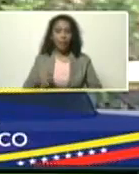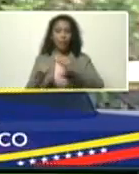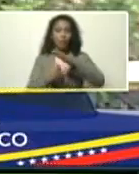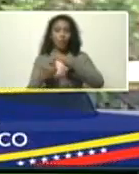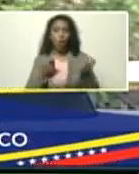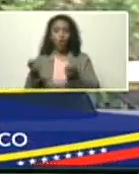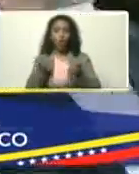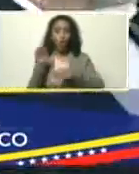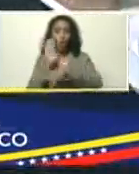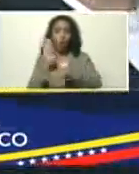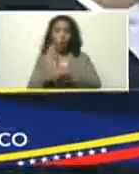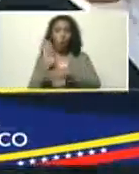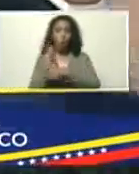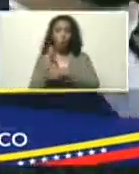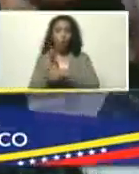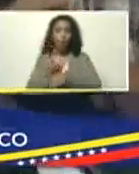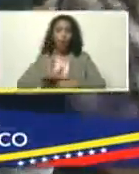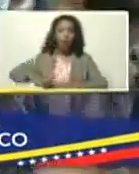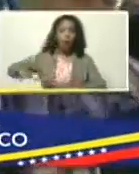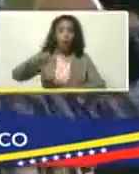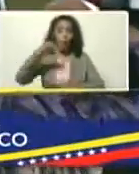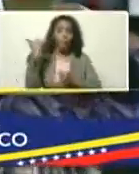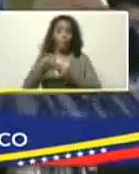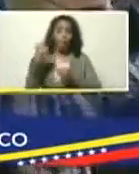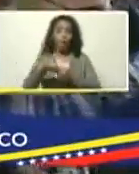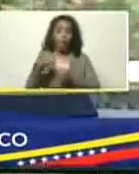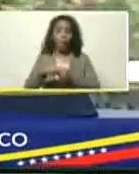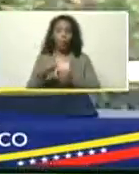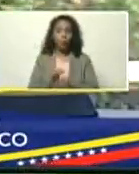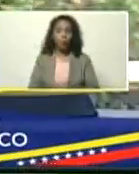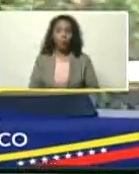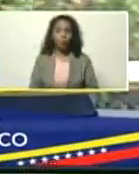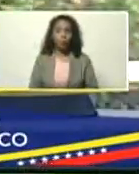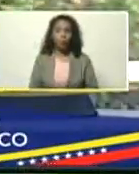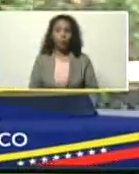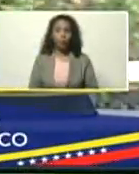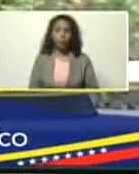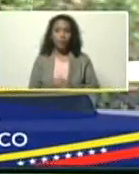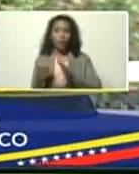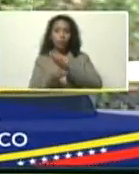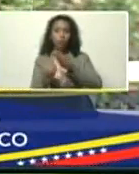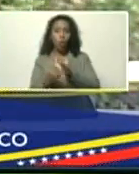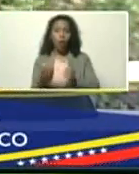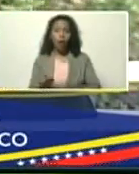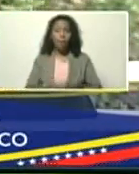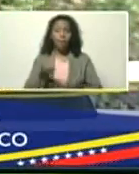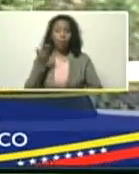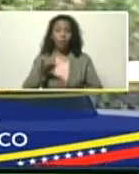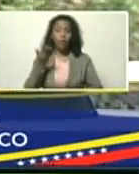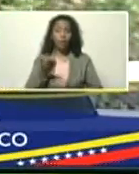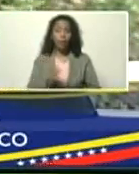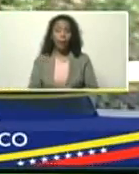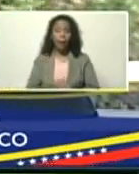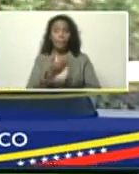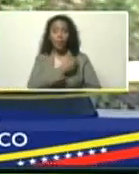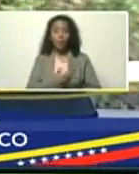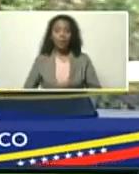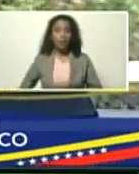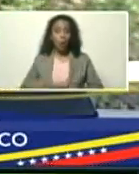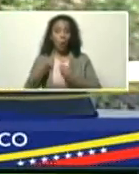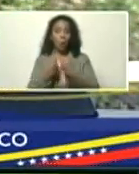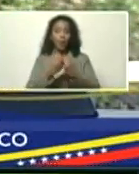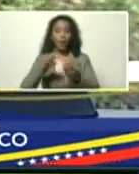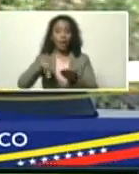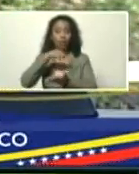la Conservación de la Cuenca del Lago de Maracaibo, el ICLAM, instituciones muy importantes, al Presidente de la Compañía